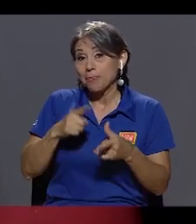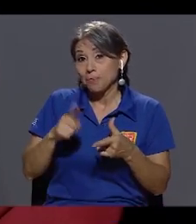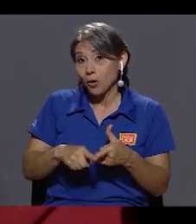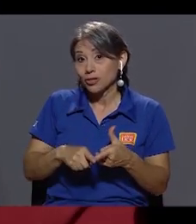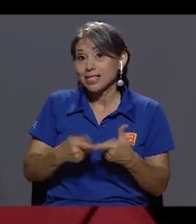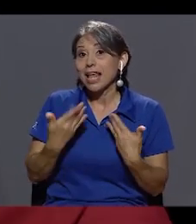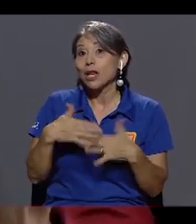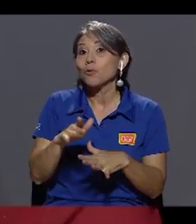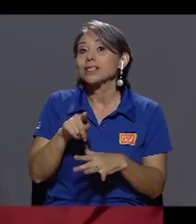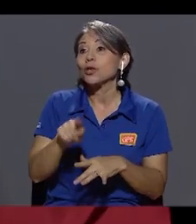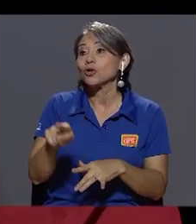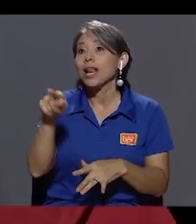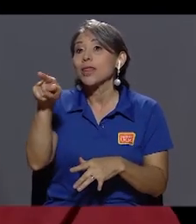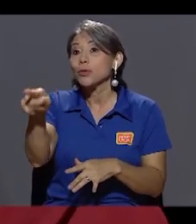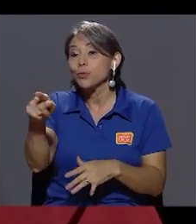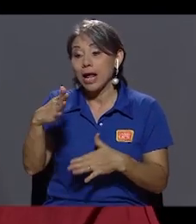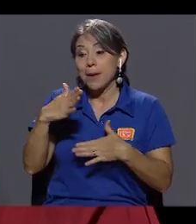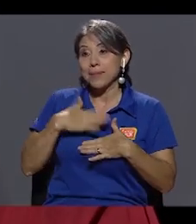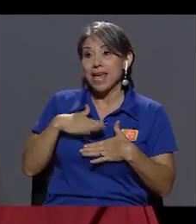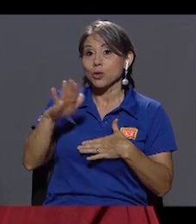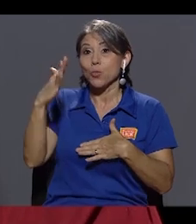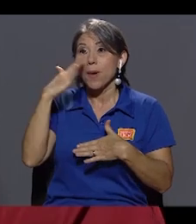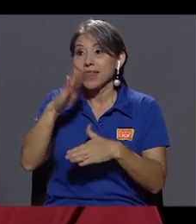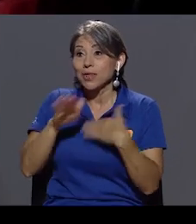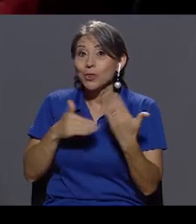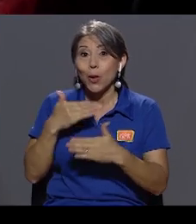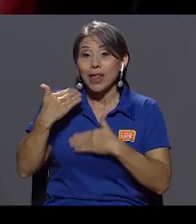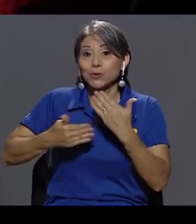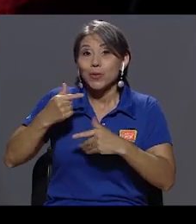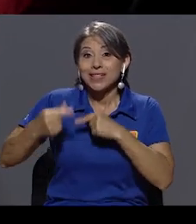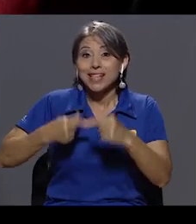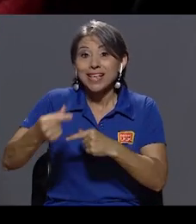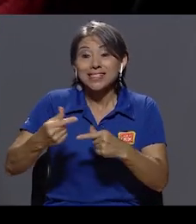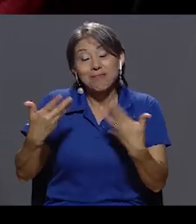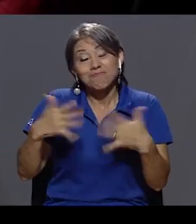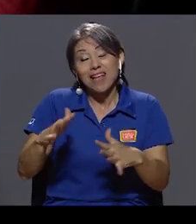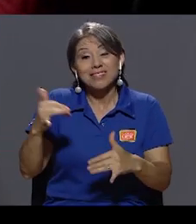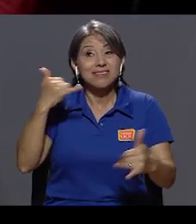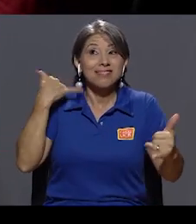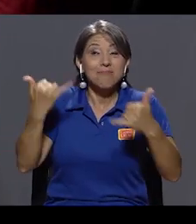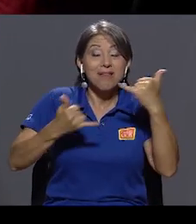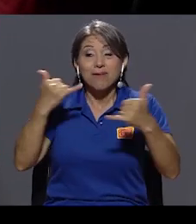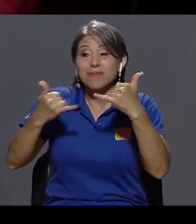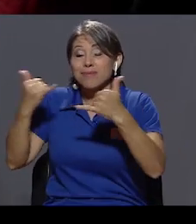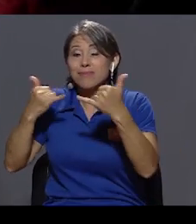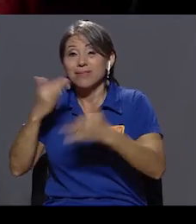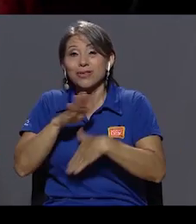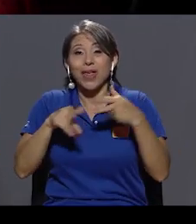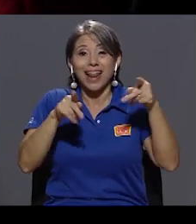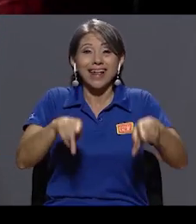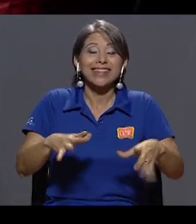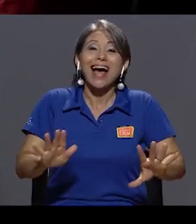tos, la tuya y la mía, la de tu madre y la de toda tu descendencia, Marlon, estamos ahí recibiendo todas las llamadas de toda la gente también.